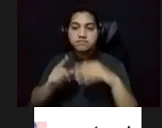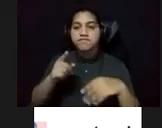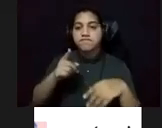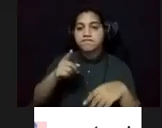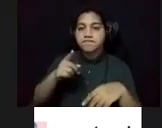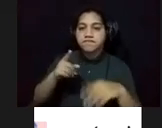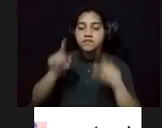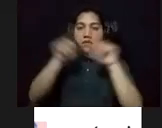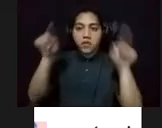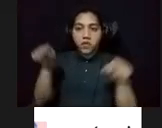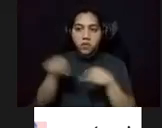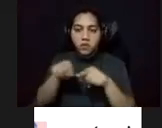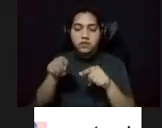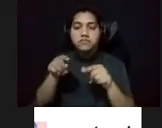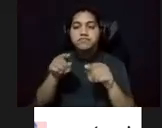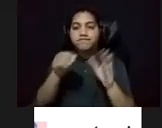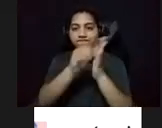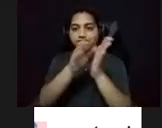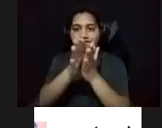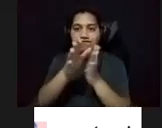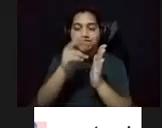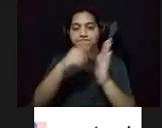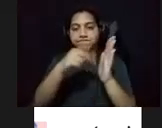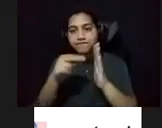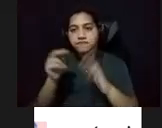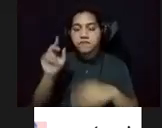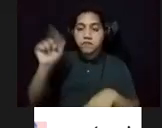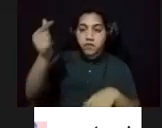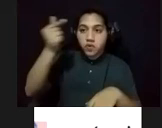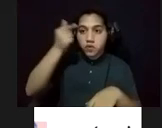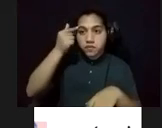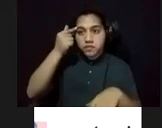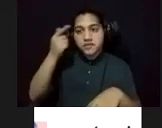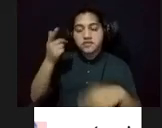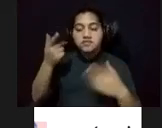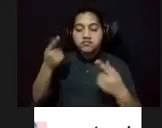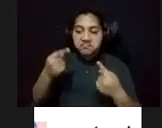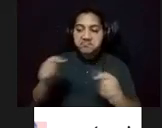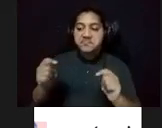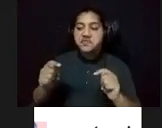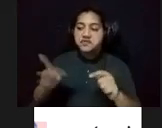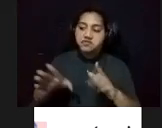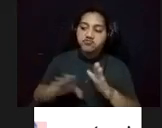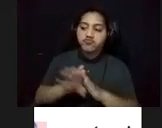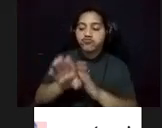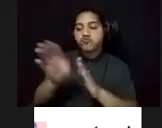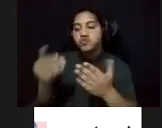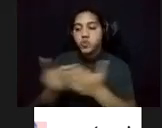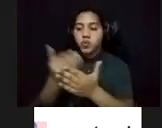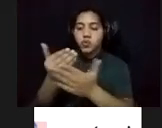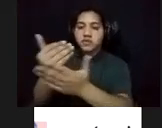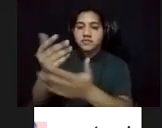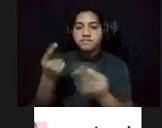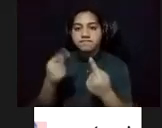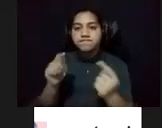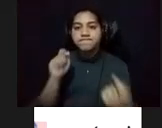cuadros de Tufiño. El gobierno, en su movimiento populista de modernización, busca arremetar muchas de las